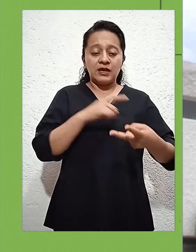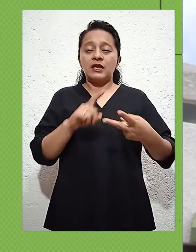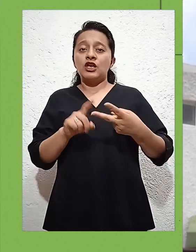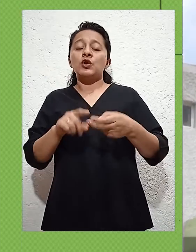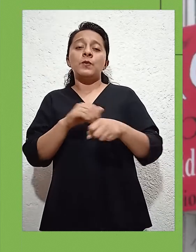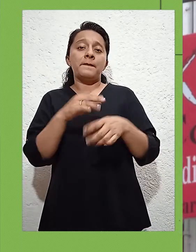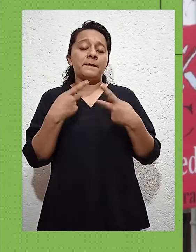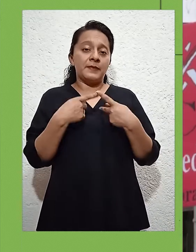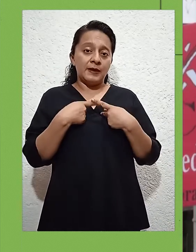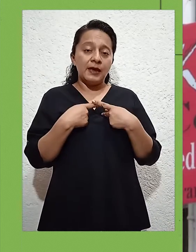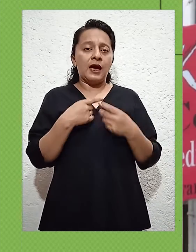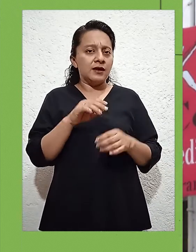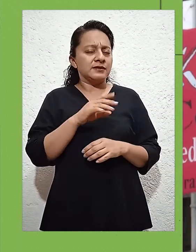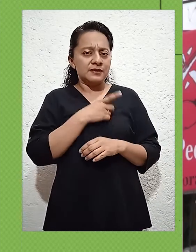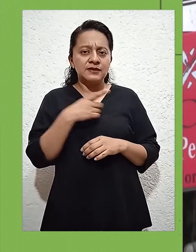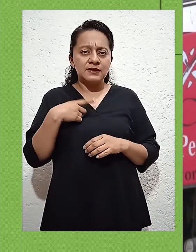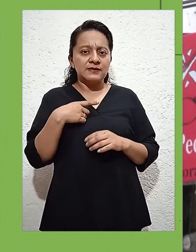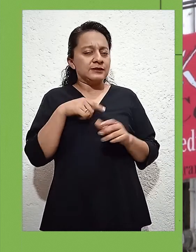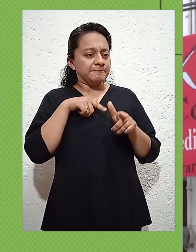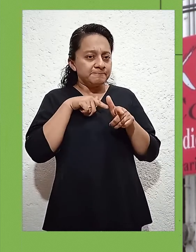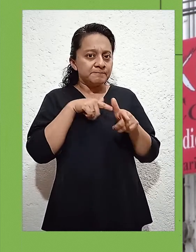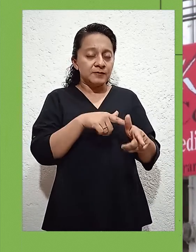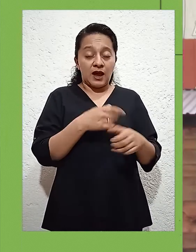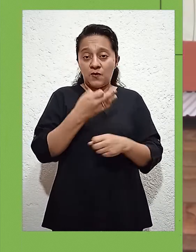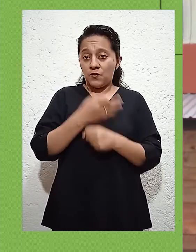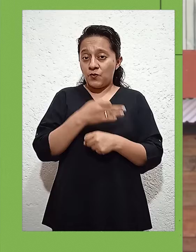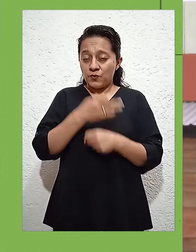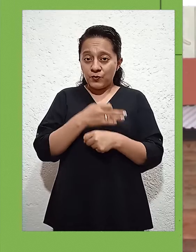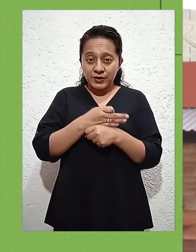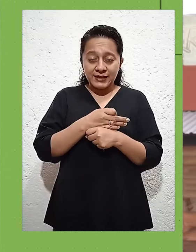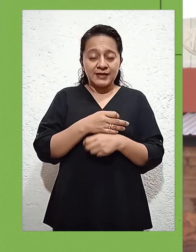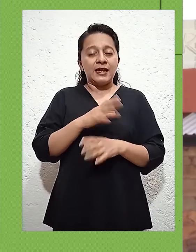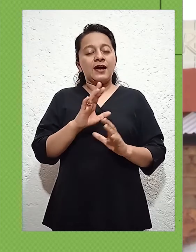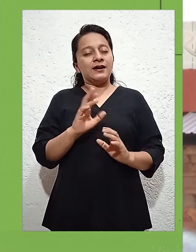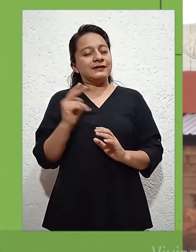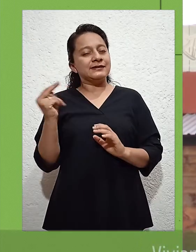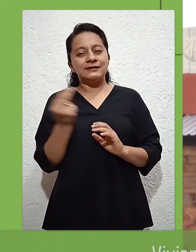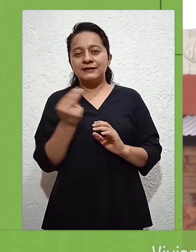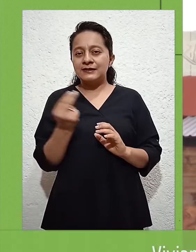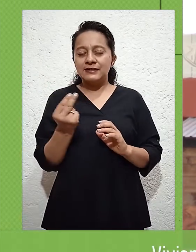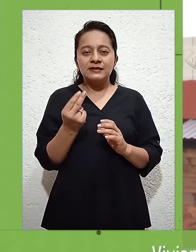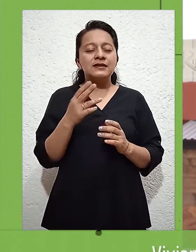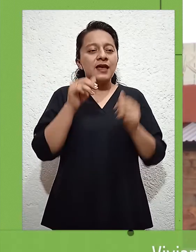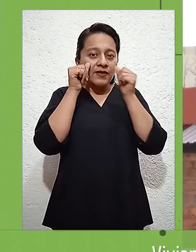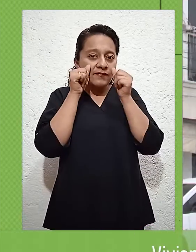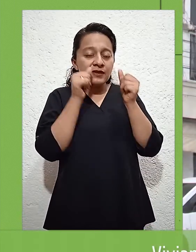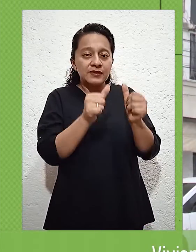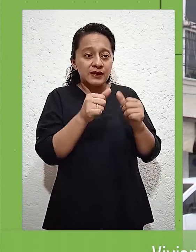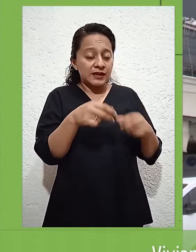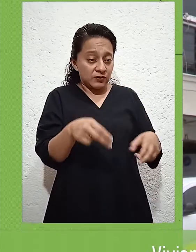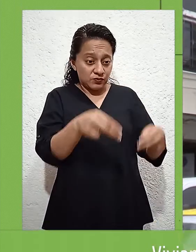para que se mantenga. Con imágenes de Francisco Ontiveros, informó para Noticias RTQ, Viviana Ávila.